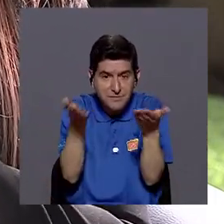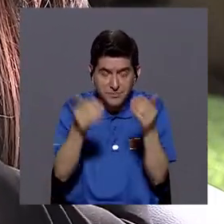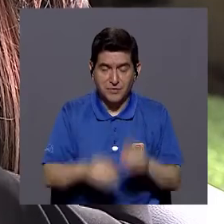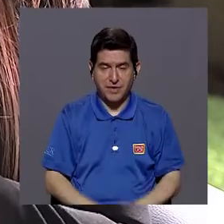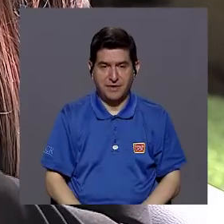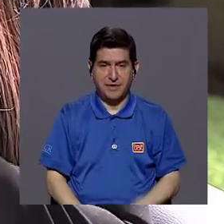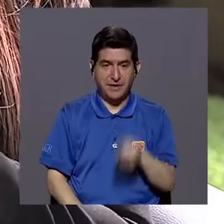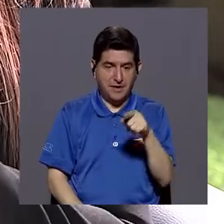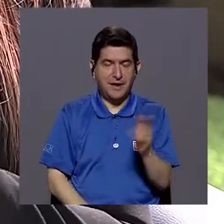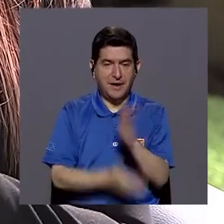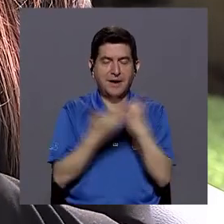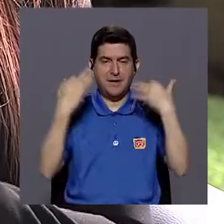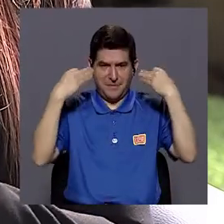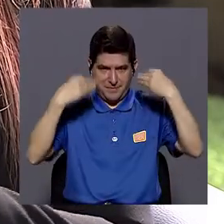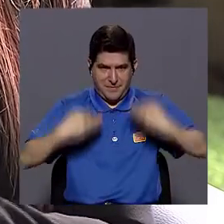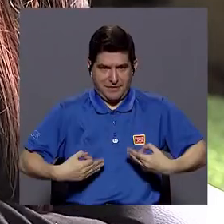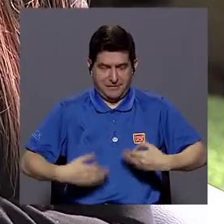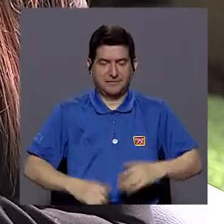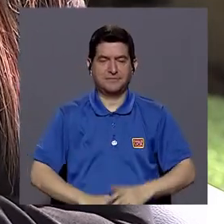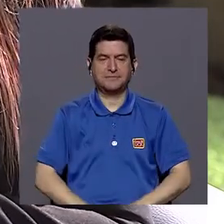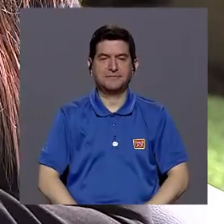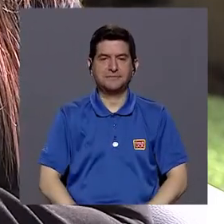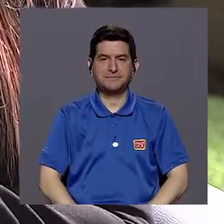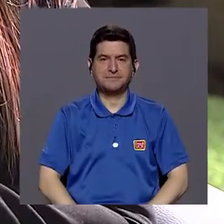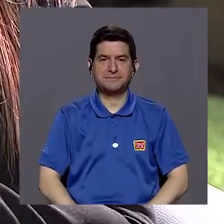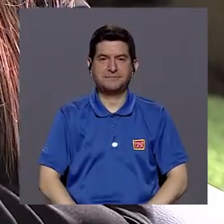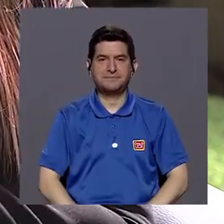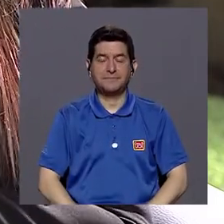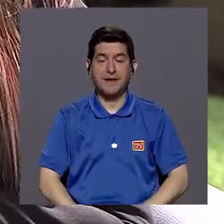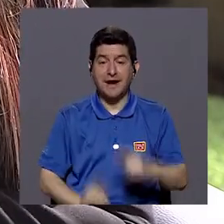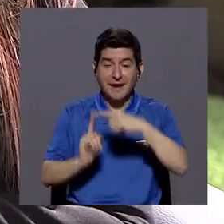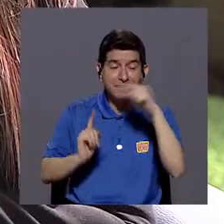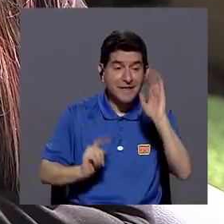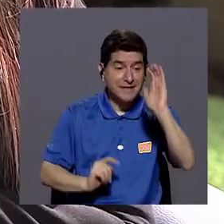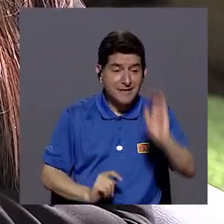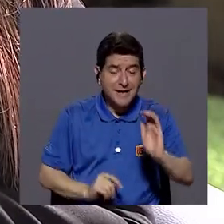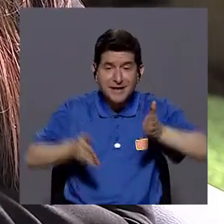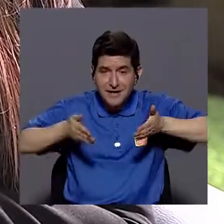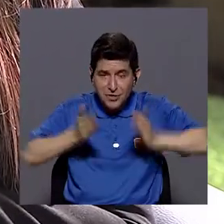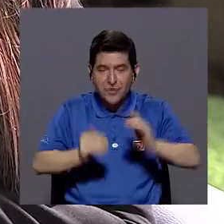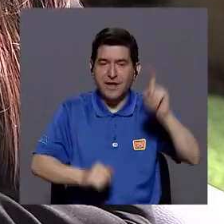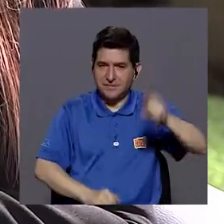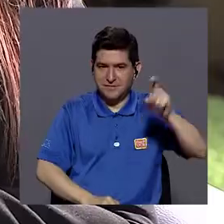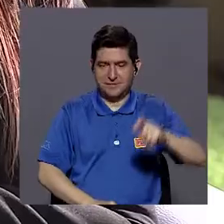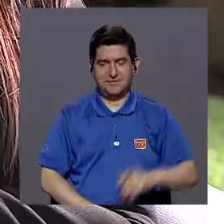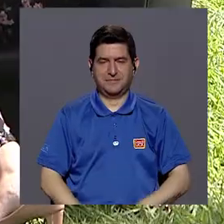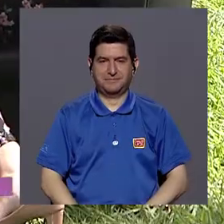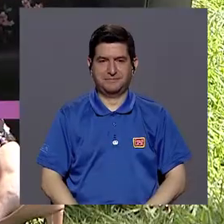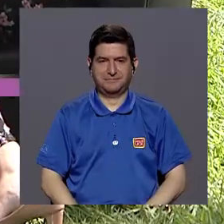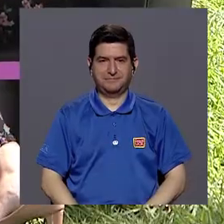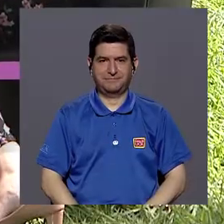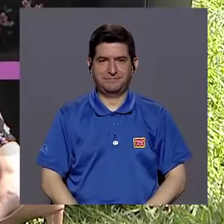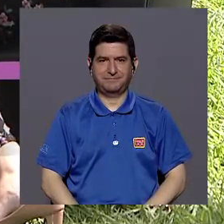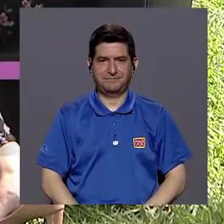la parte física desde que el niño o la niña nace. bueno,